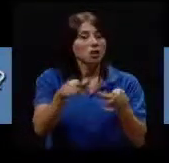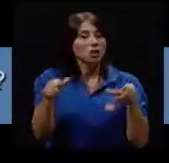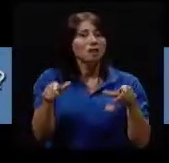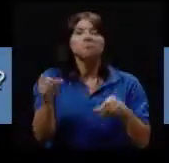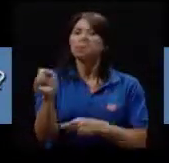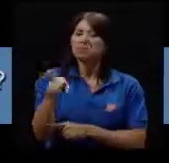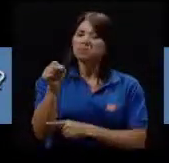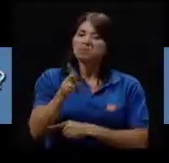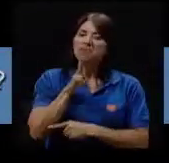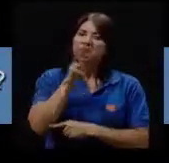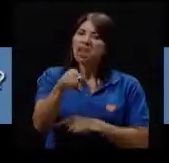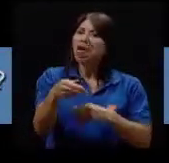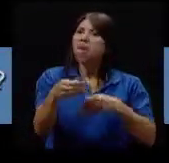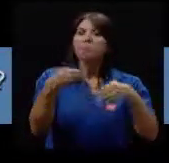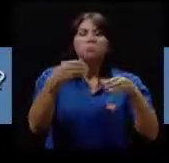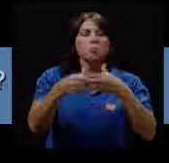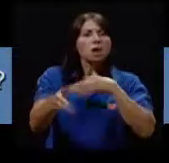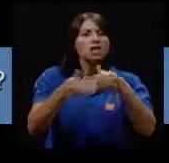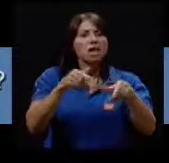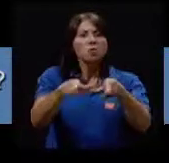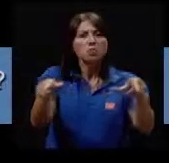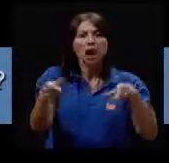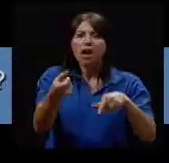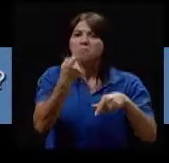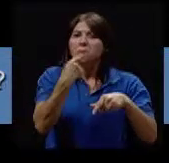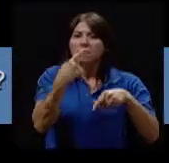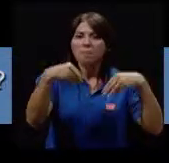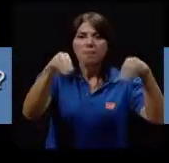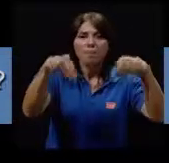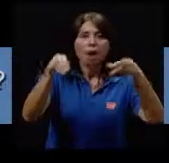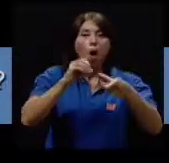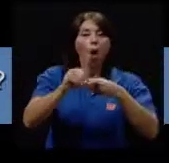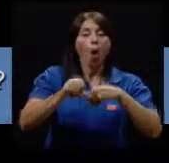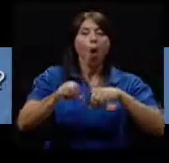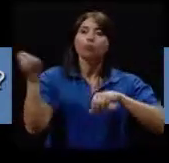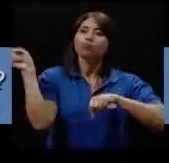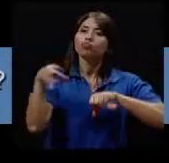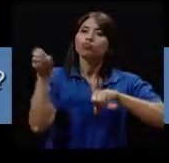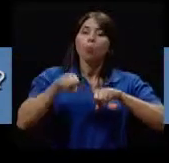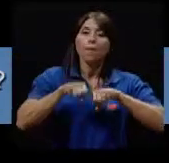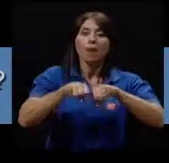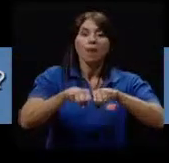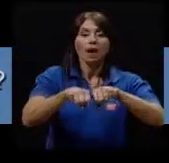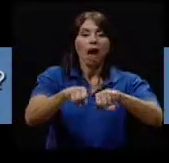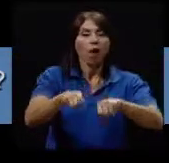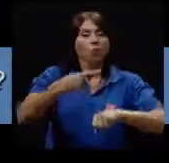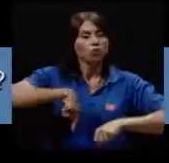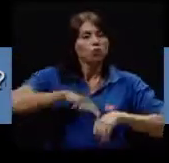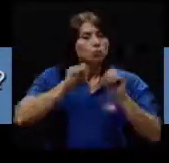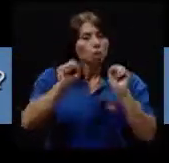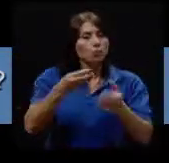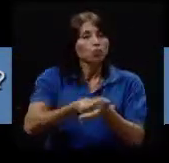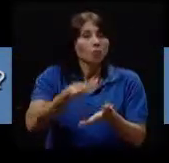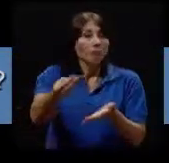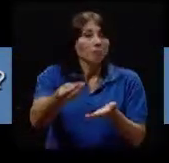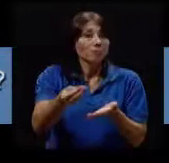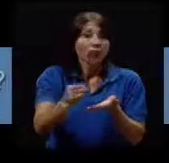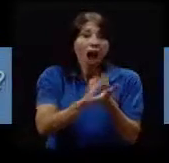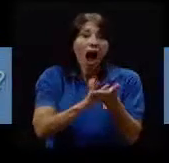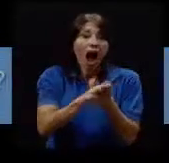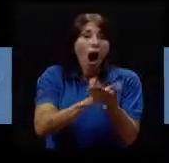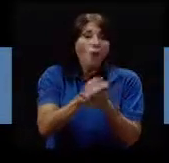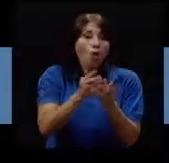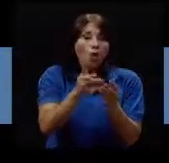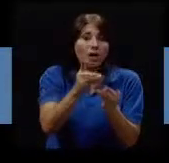En realidad Es de venta libre Cualquier farmacia Cualquier supermercado Podemos conseguir El jabón